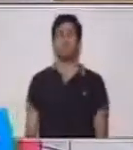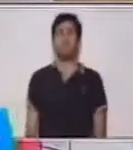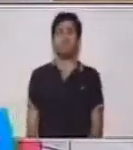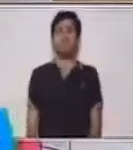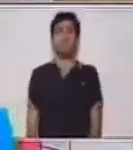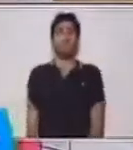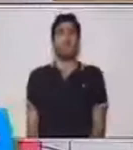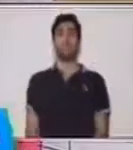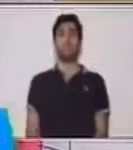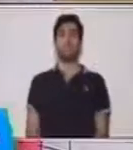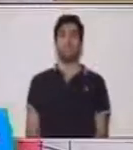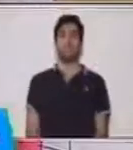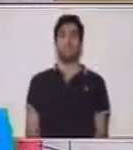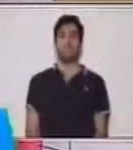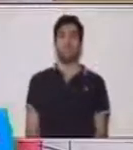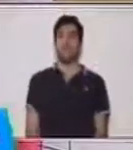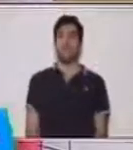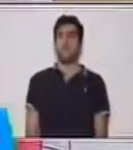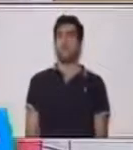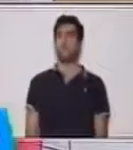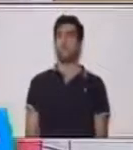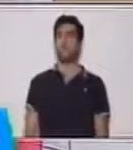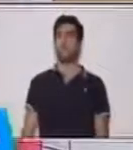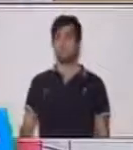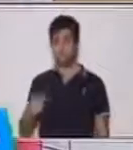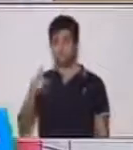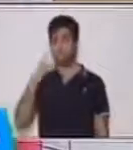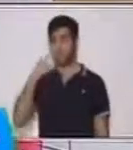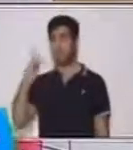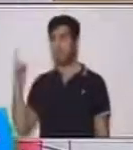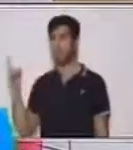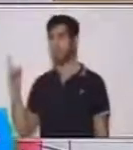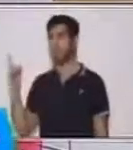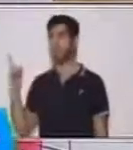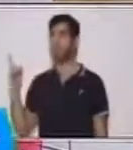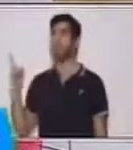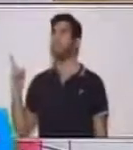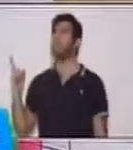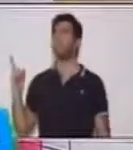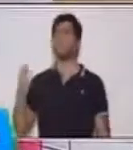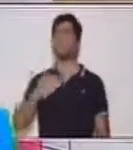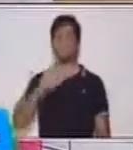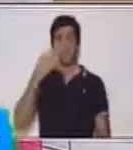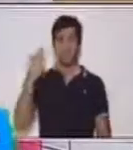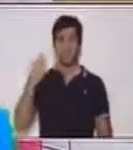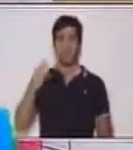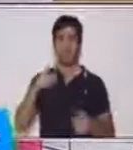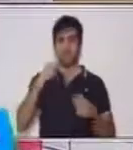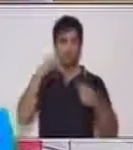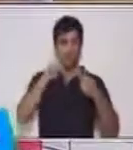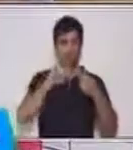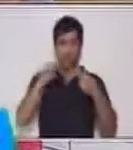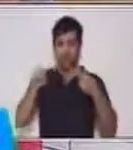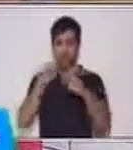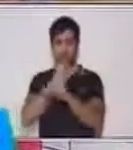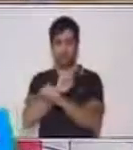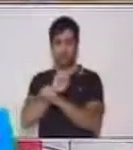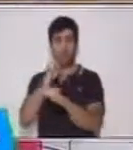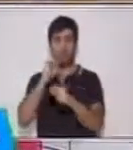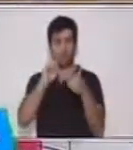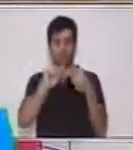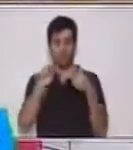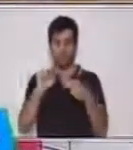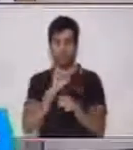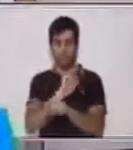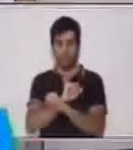Y aquí dice dos. A este está fácil. Vamos a multiplicar. La base se multiplica por uno. Uno,